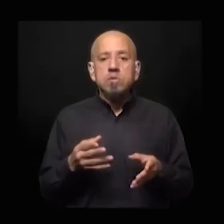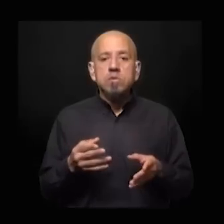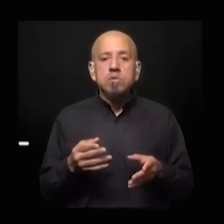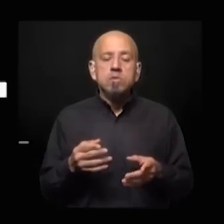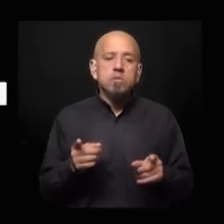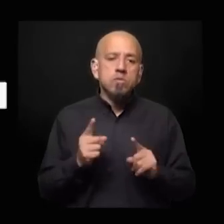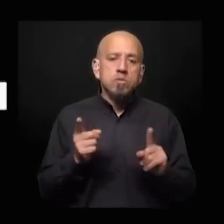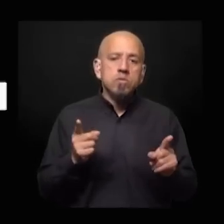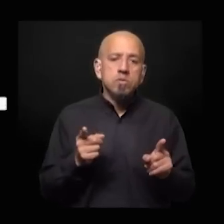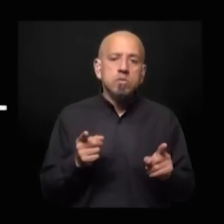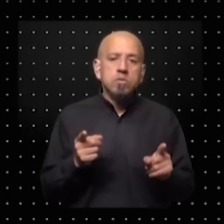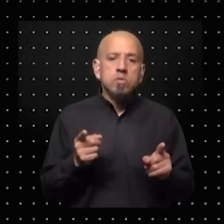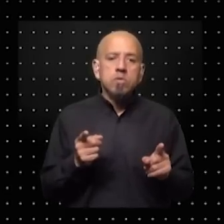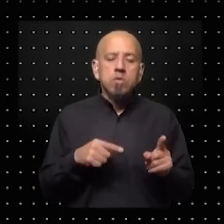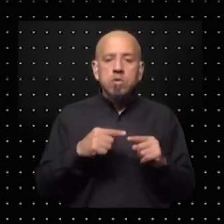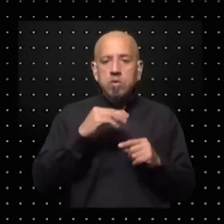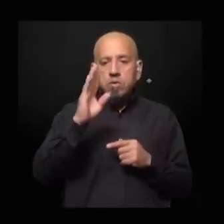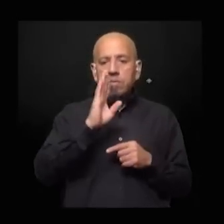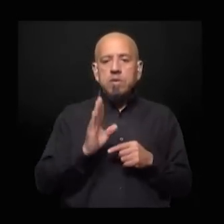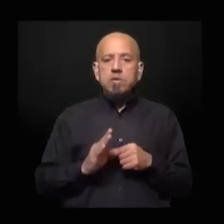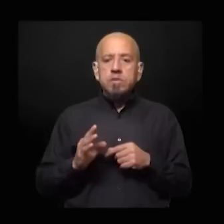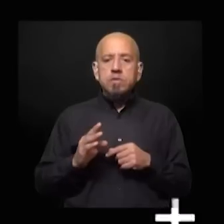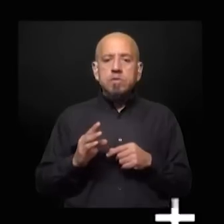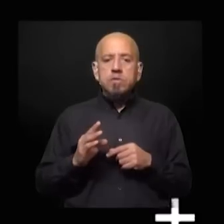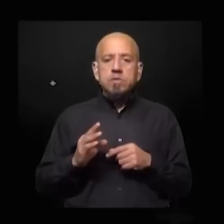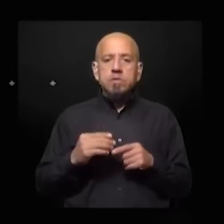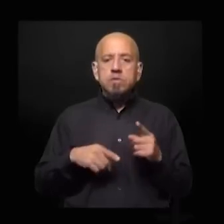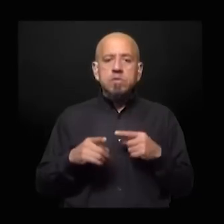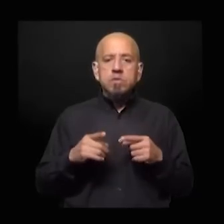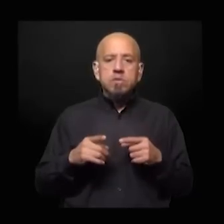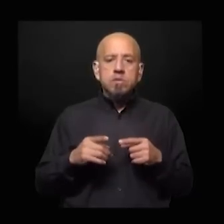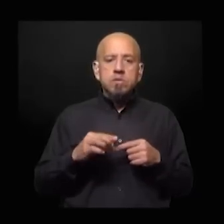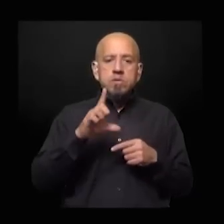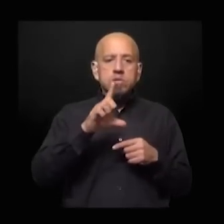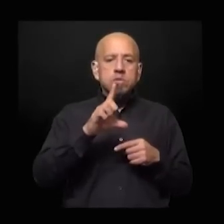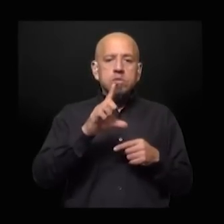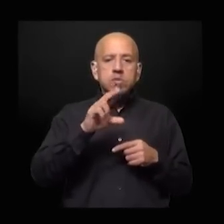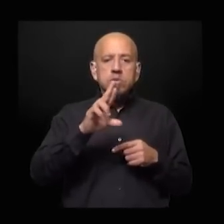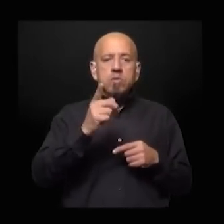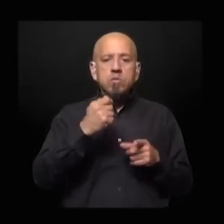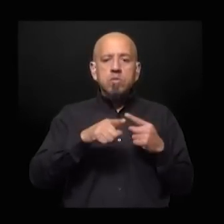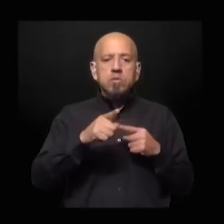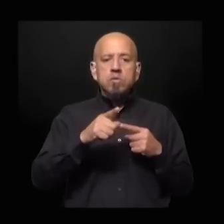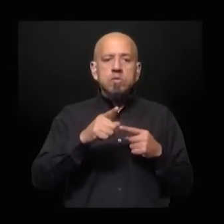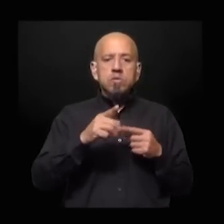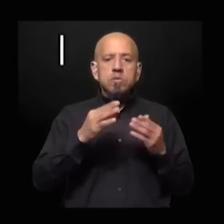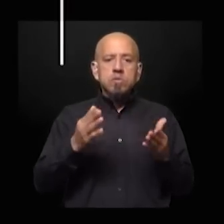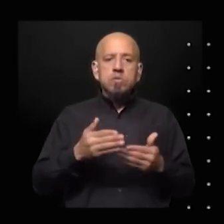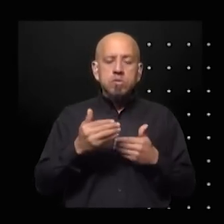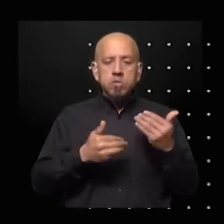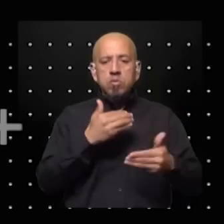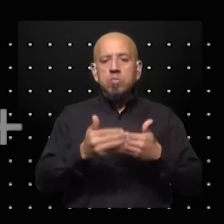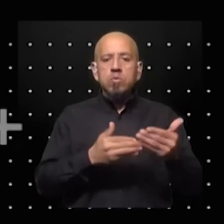afuera o por ahí se vio más claro en Brasil entre entre Bolsonaro y Lula pero la Argentina está en un proceso parecido o sea está en un proceso